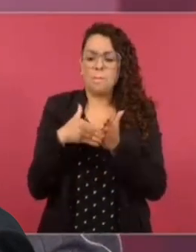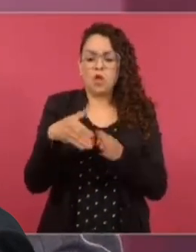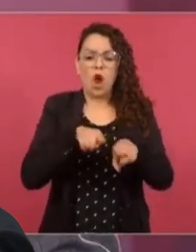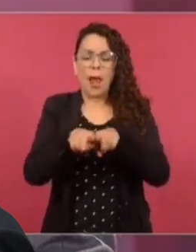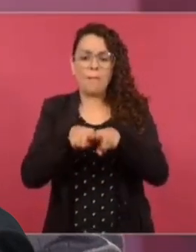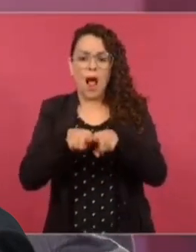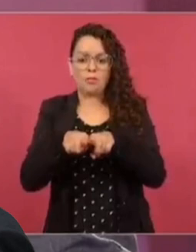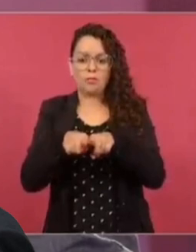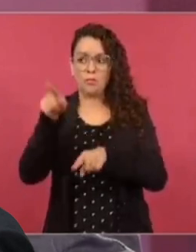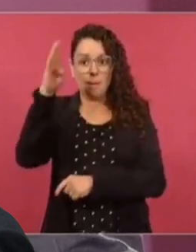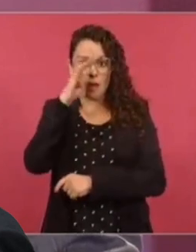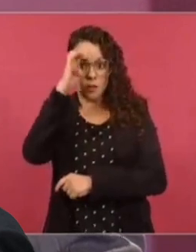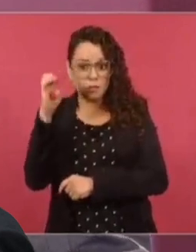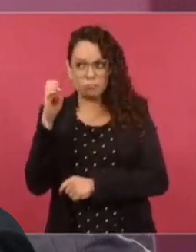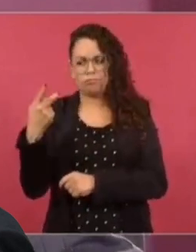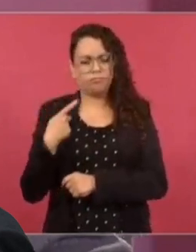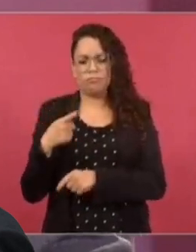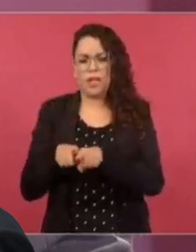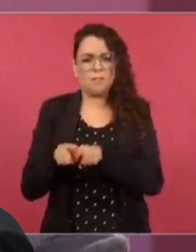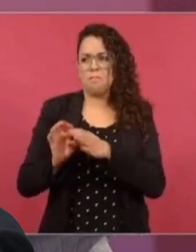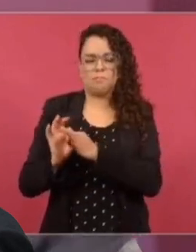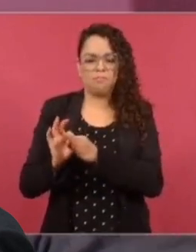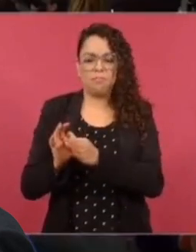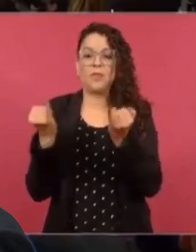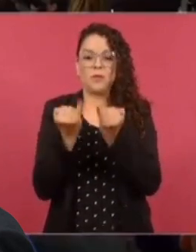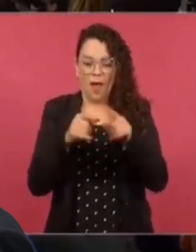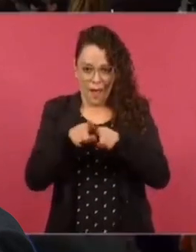Y Marcelo es mi hermano. Y hermanas.